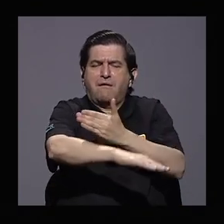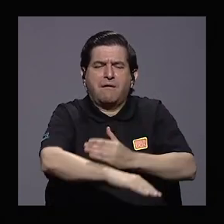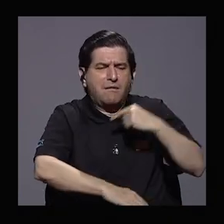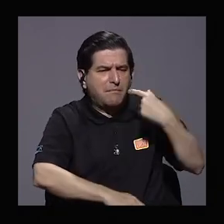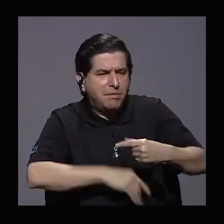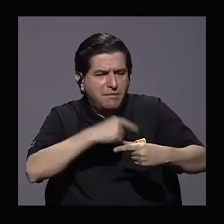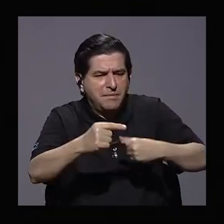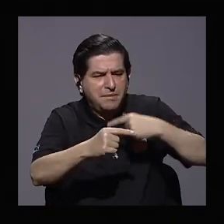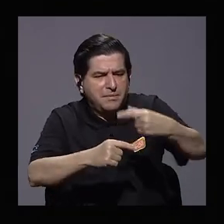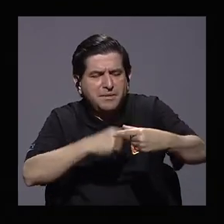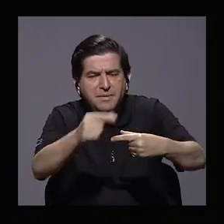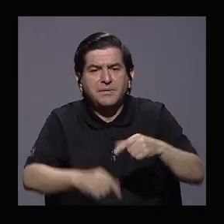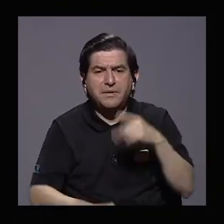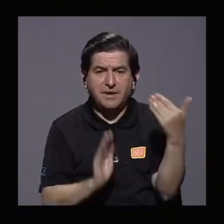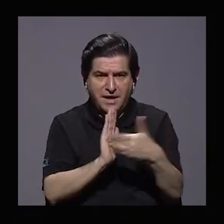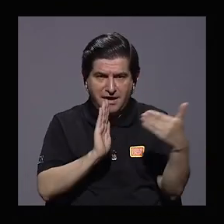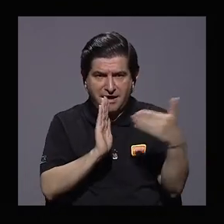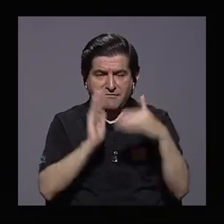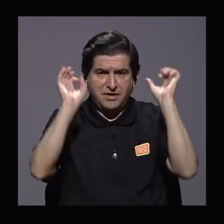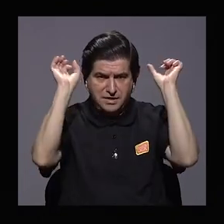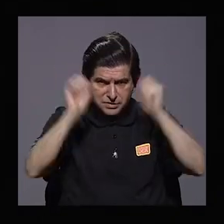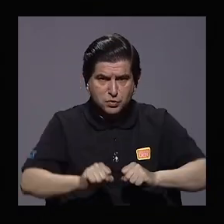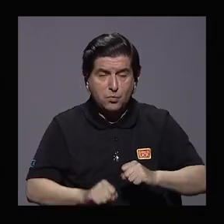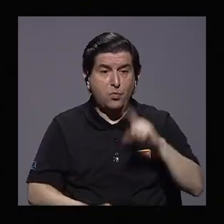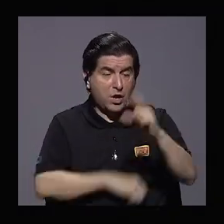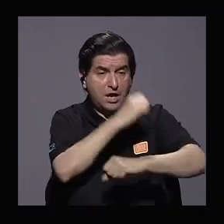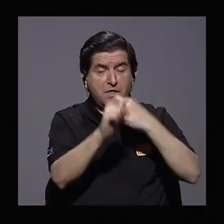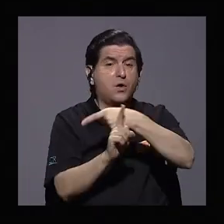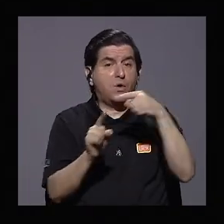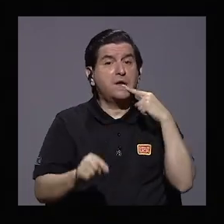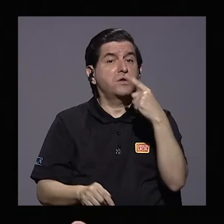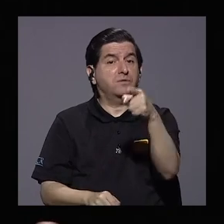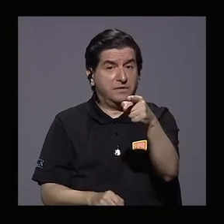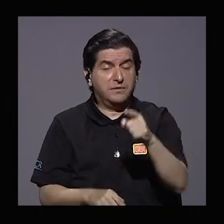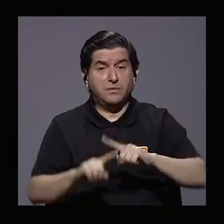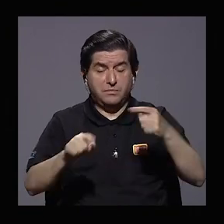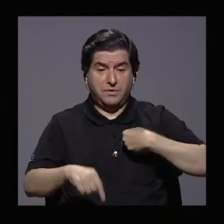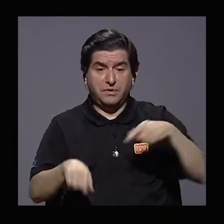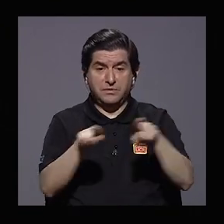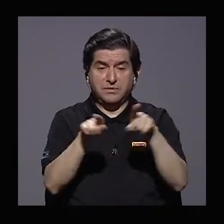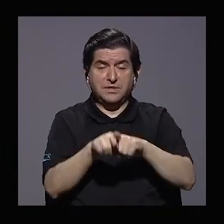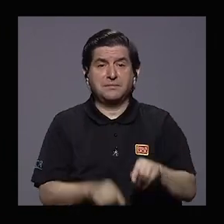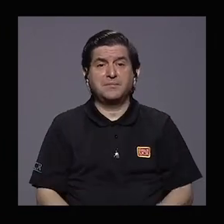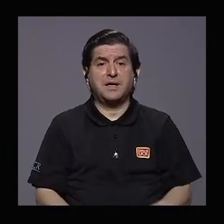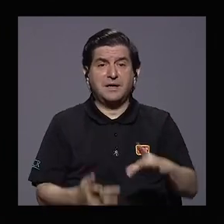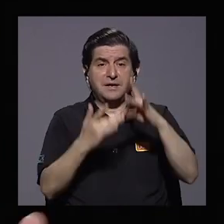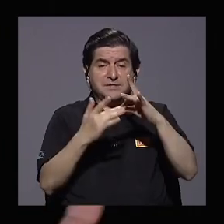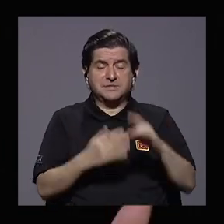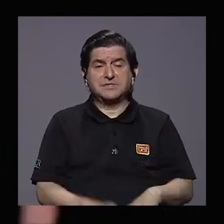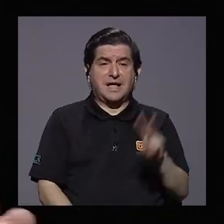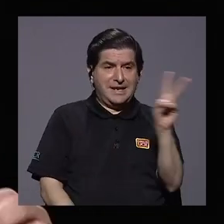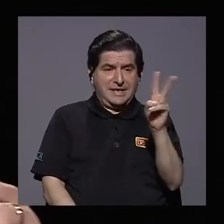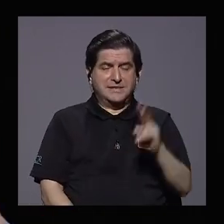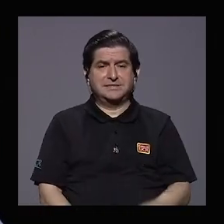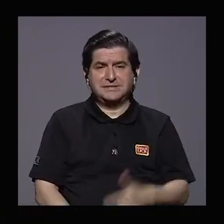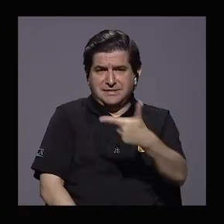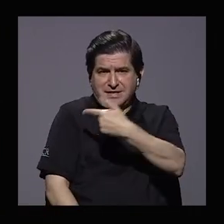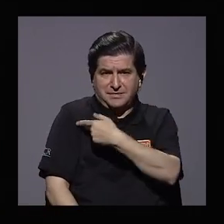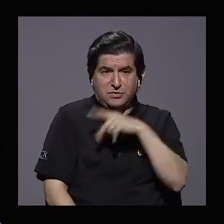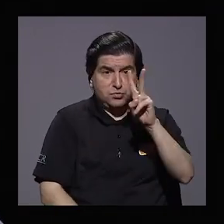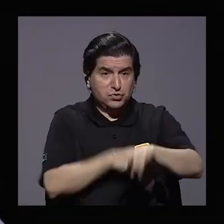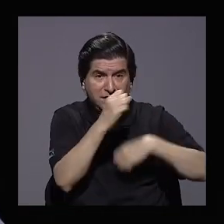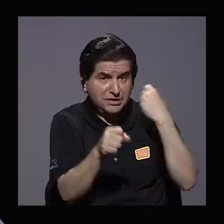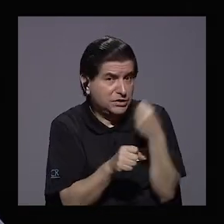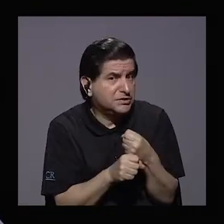poco en esta afectación que puede ser de año y medio, lo ha dicho usted, pero lo he escuchado en virólogos, que si la vacuna llega hasta entre dos